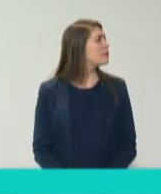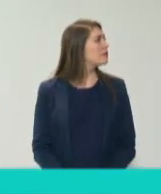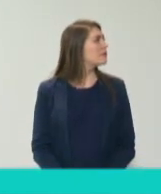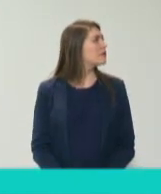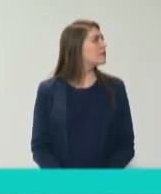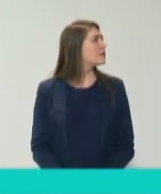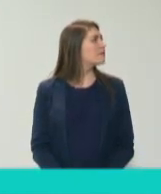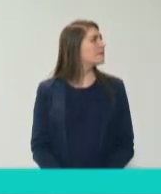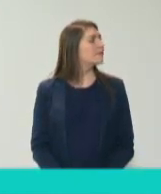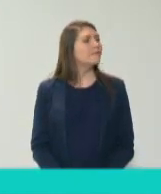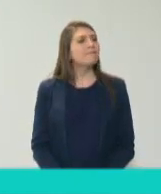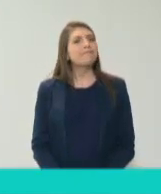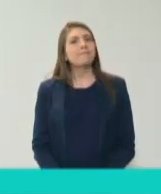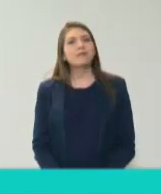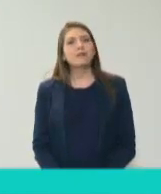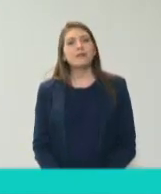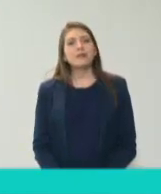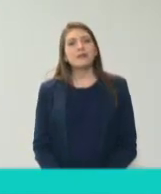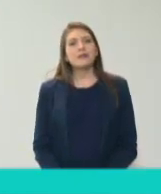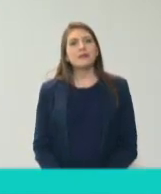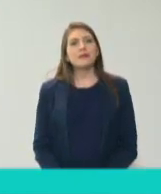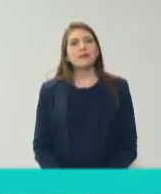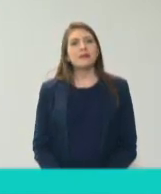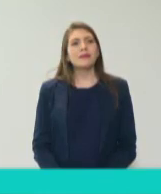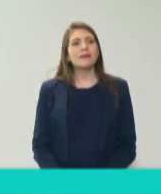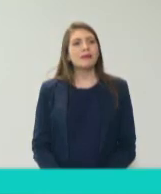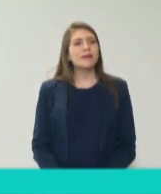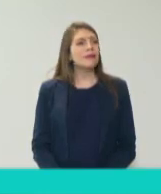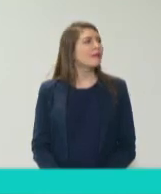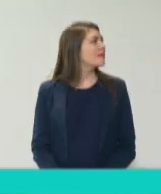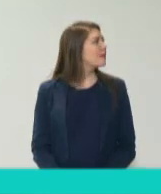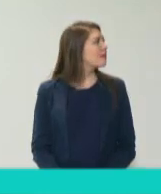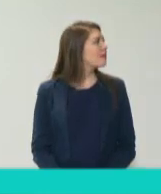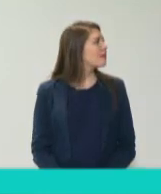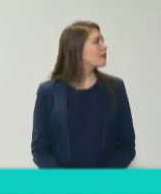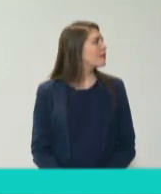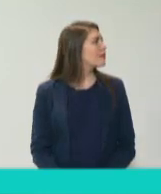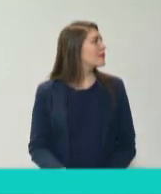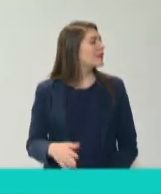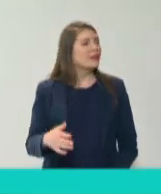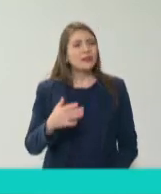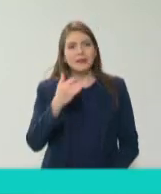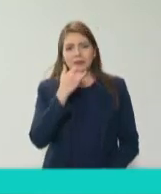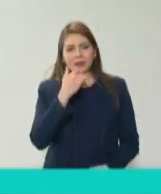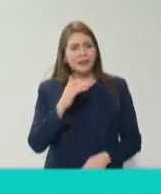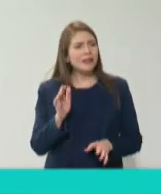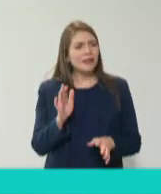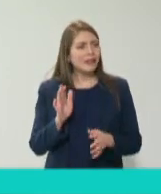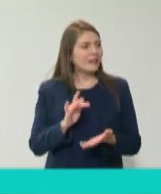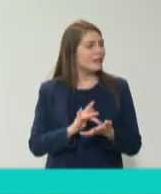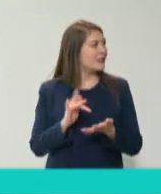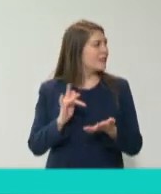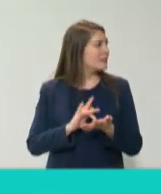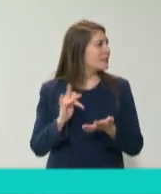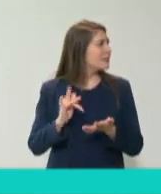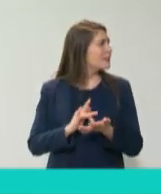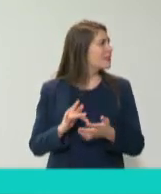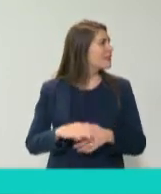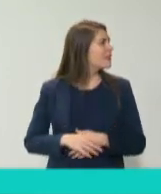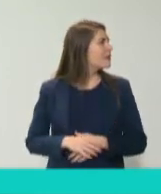Bueno, perdonen ustedes, ya retiraron el latril. yo creo que ya ni nos sentamos. Gracias. Gracias,